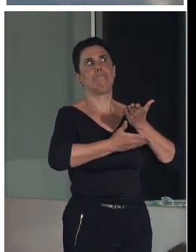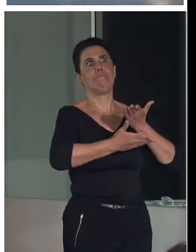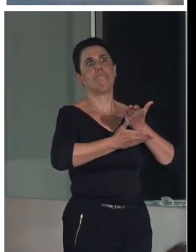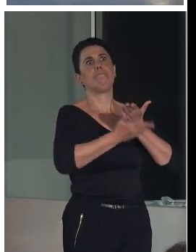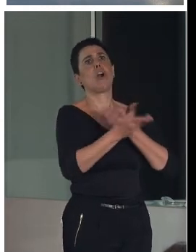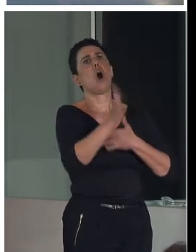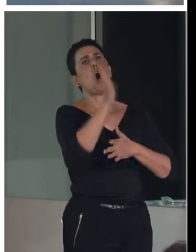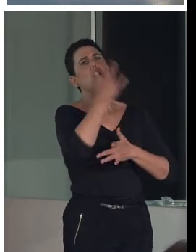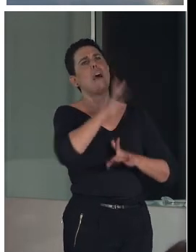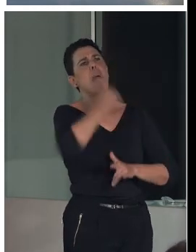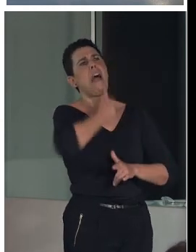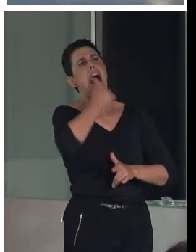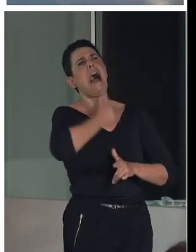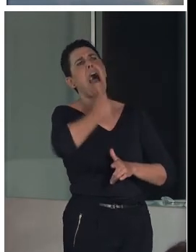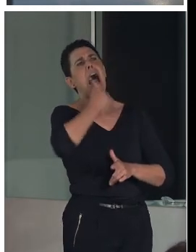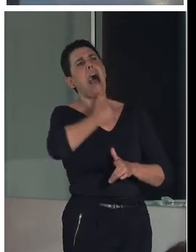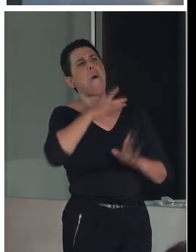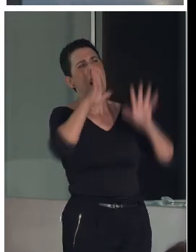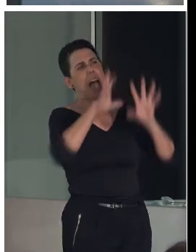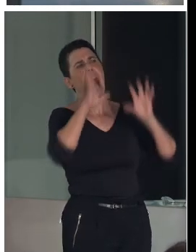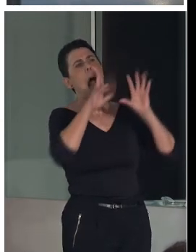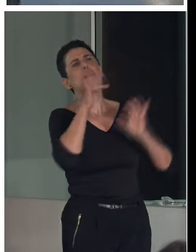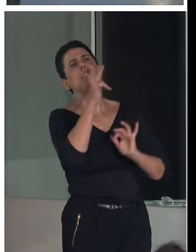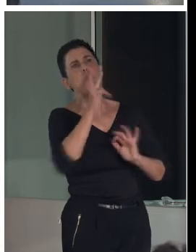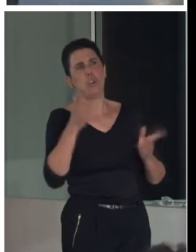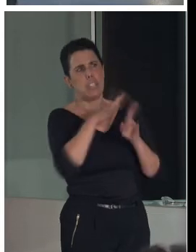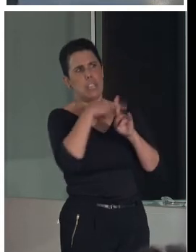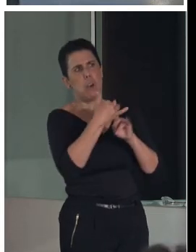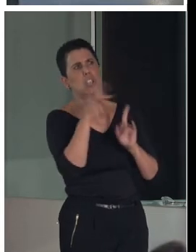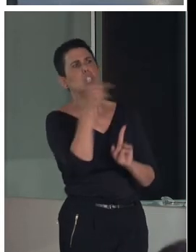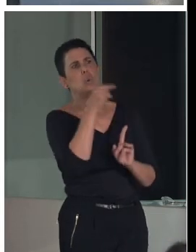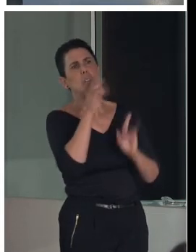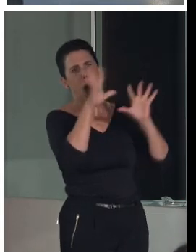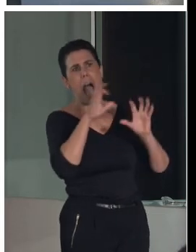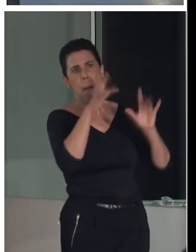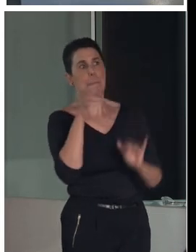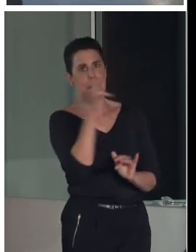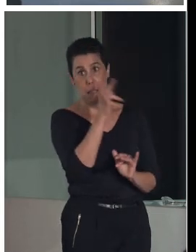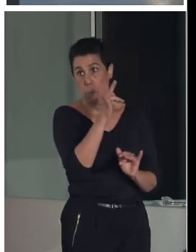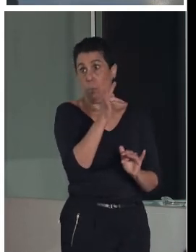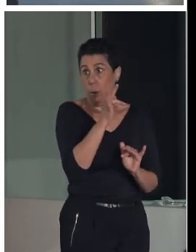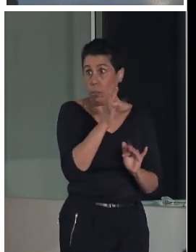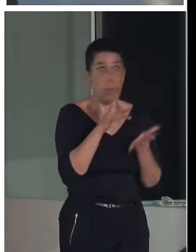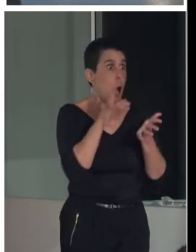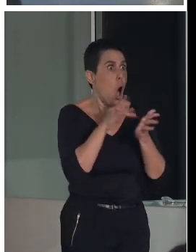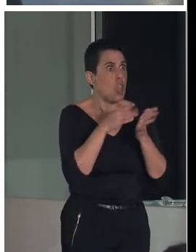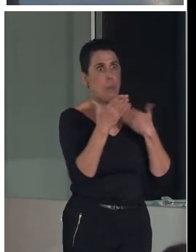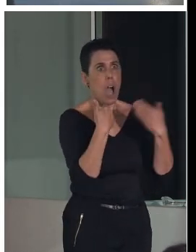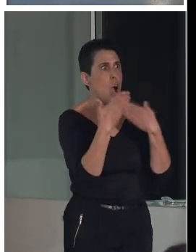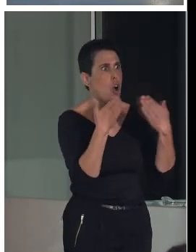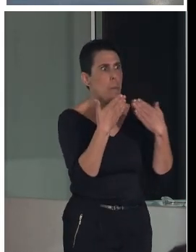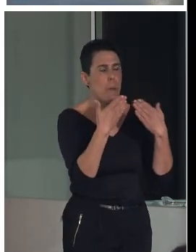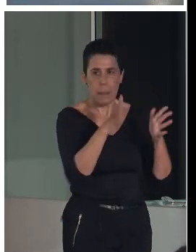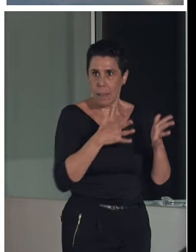resiliencia, que es con una constante resiliencia, porque en cada conversación tienes que ir adaptando, incluso durante las conversaciones, tienes que ir